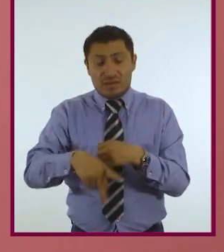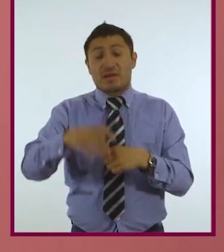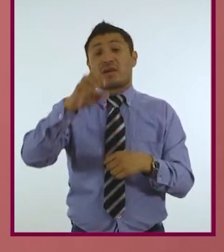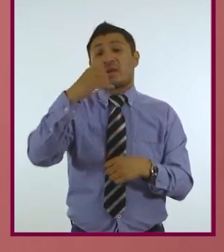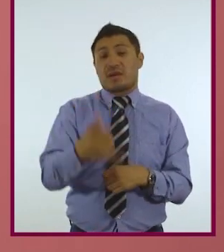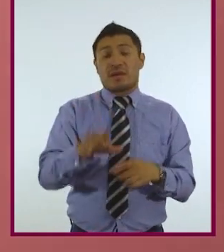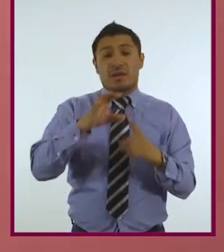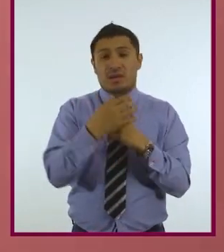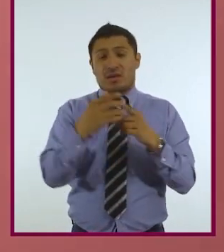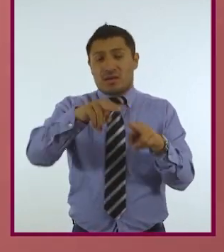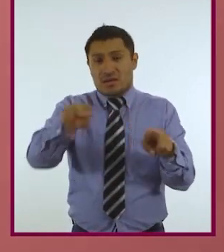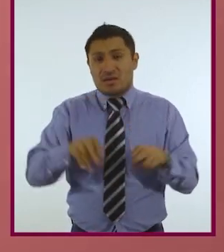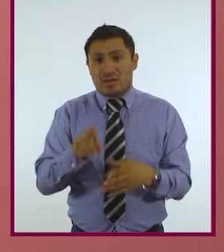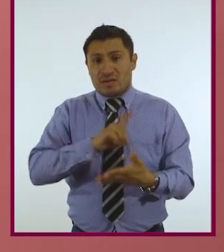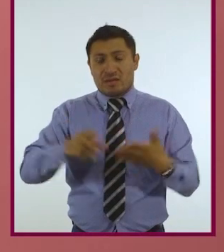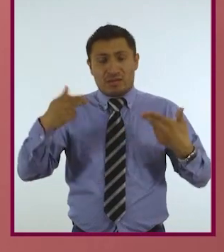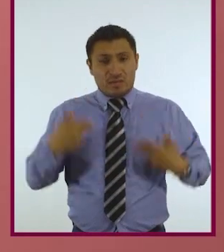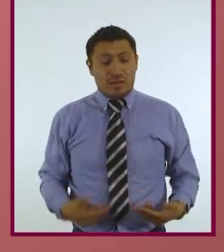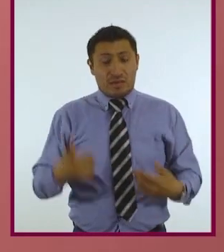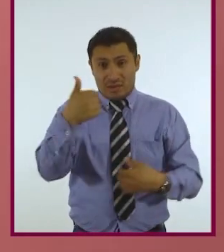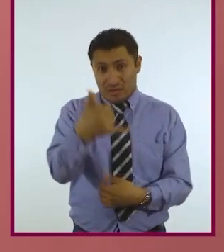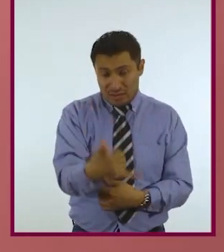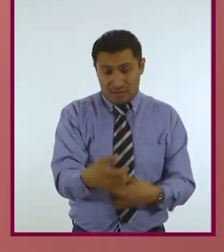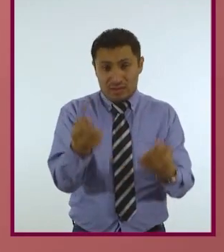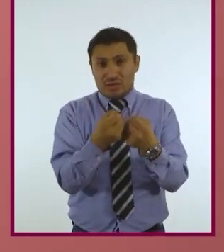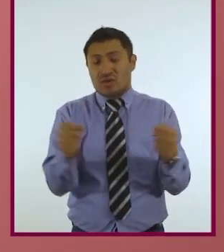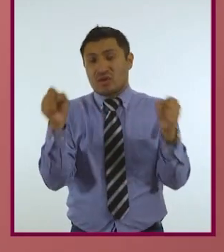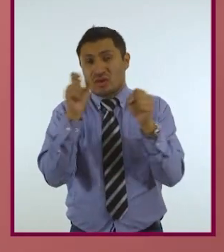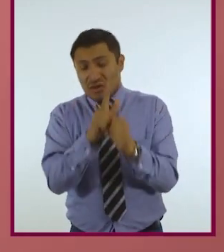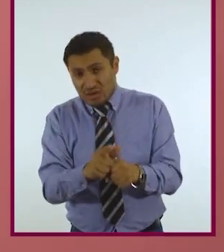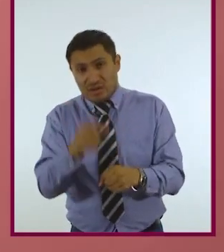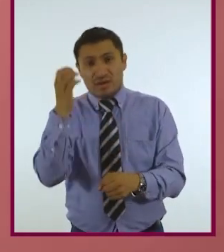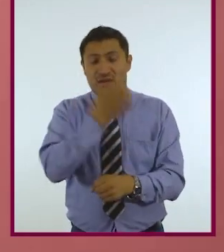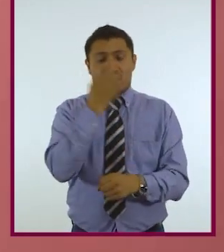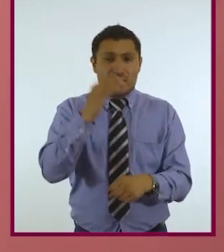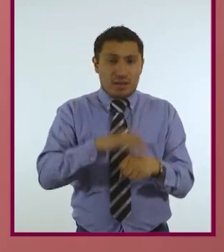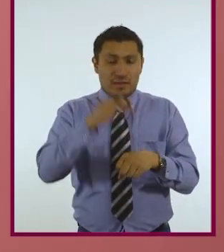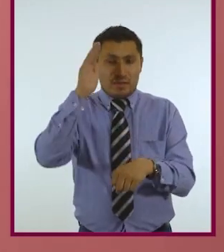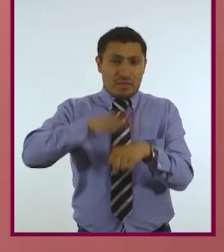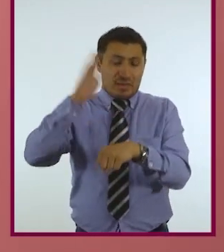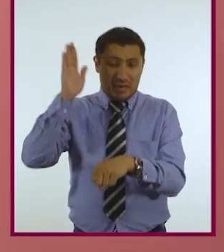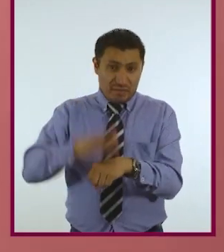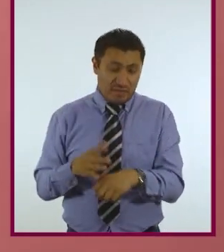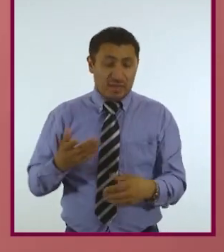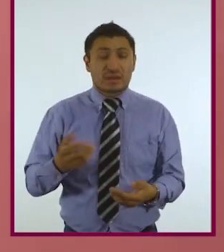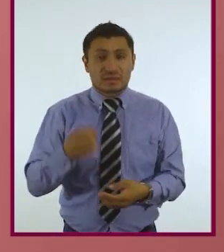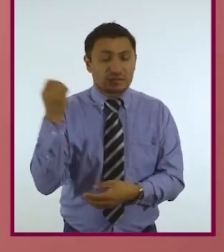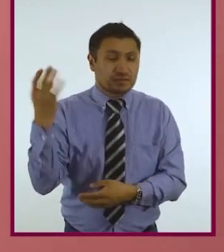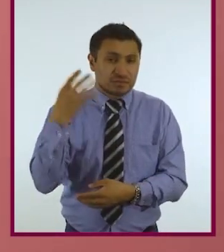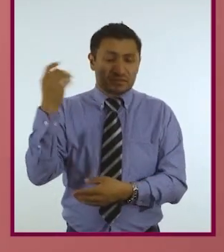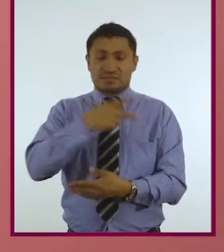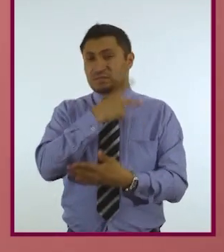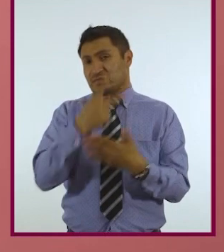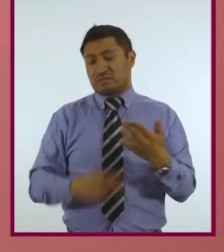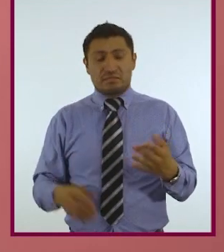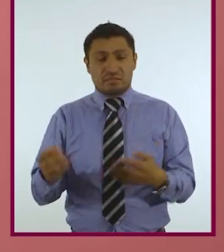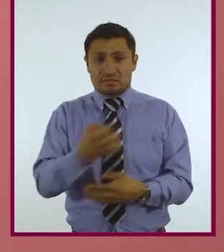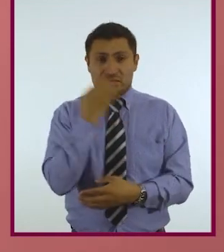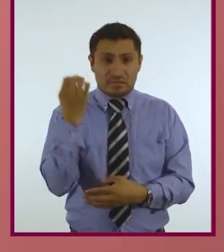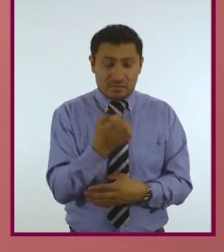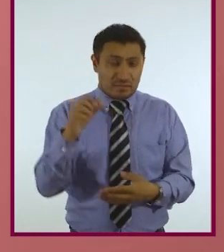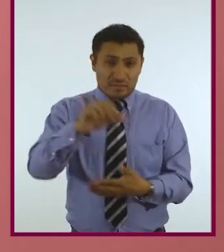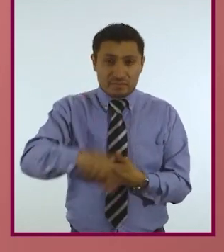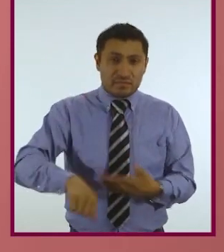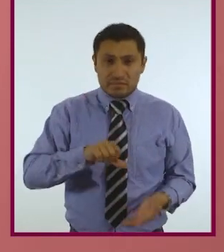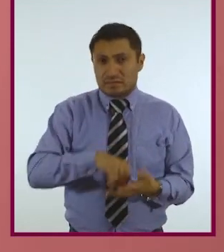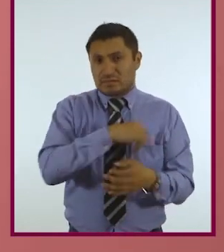Derechos Humanos. Y entre las instituciones sociales y académicas crece cada vez más el número de cátedras, programas académicos y